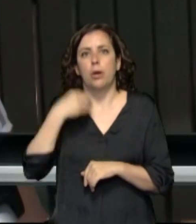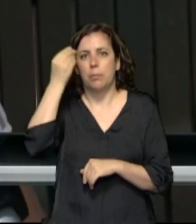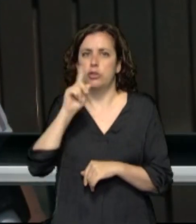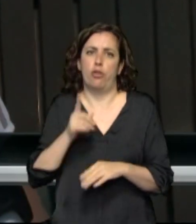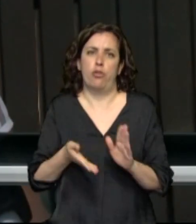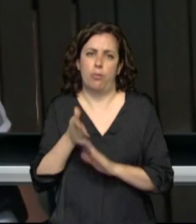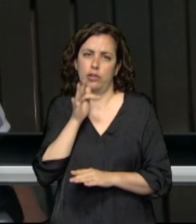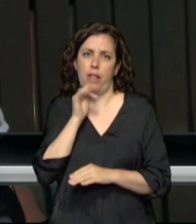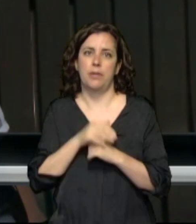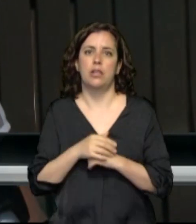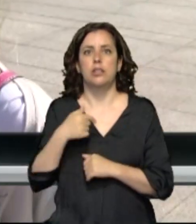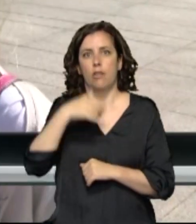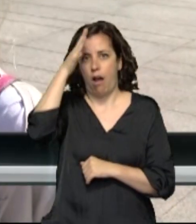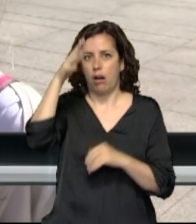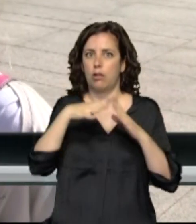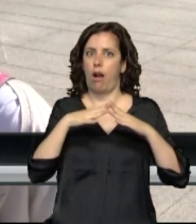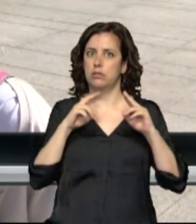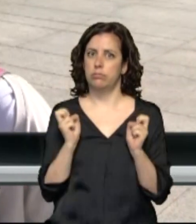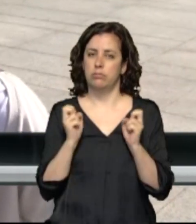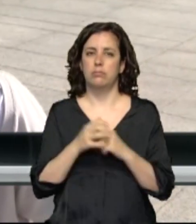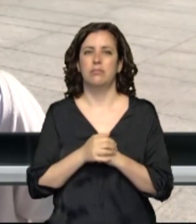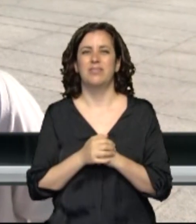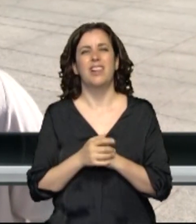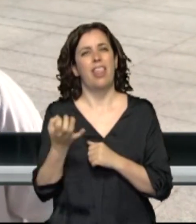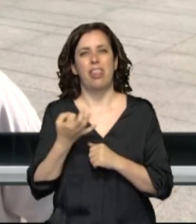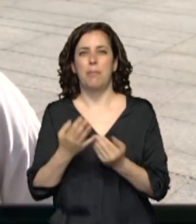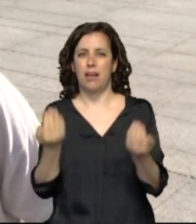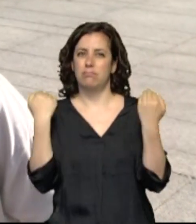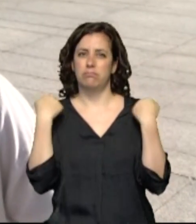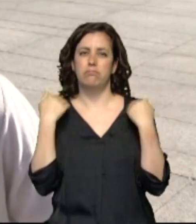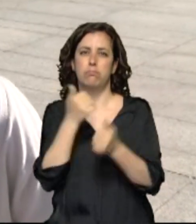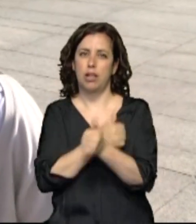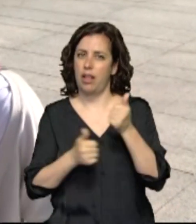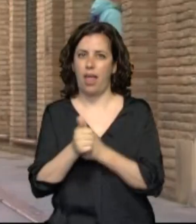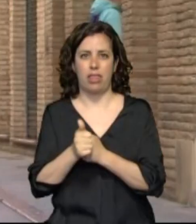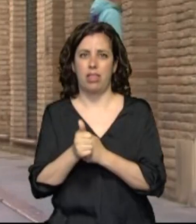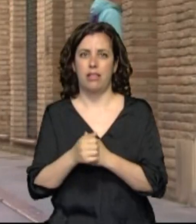más. Estamos hartos de estar en casa. Pero ante todo responsabilidad ciudadana.